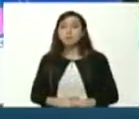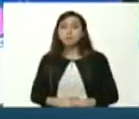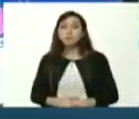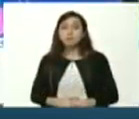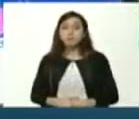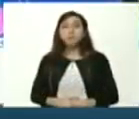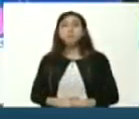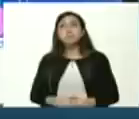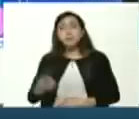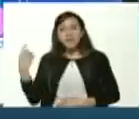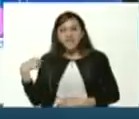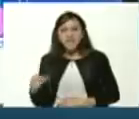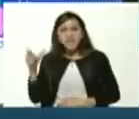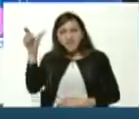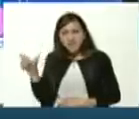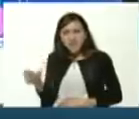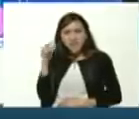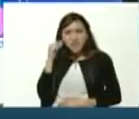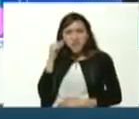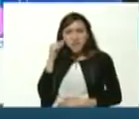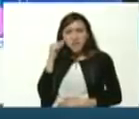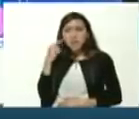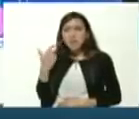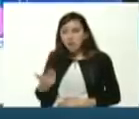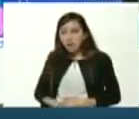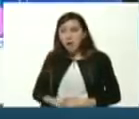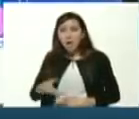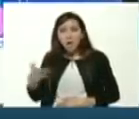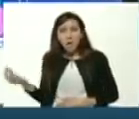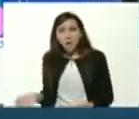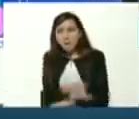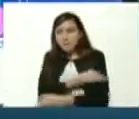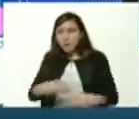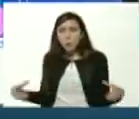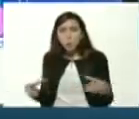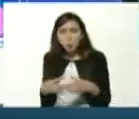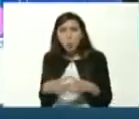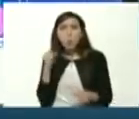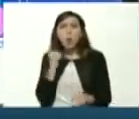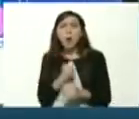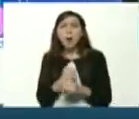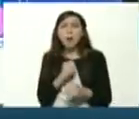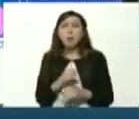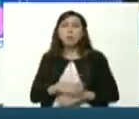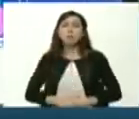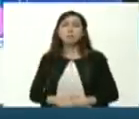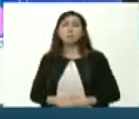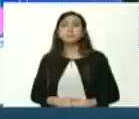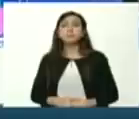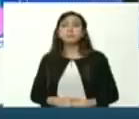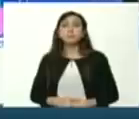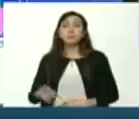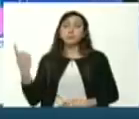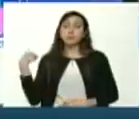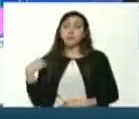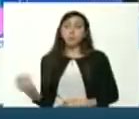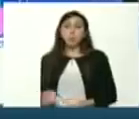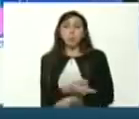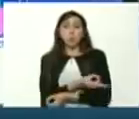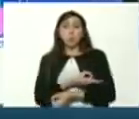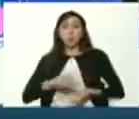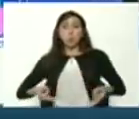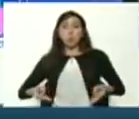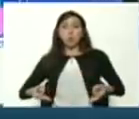que tiene un extraordinario equipo de trabajo tenemos extraordinarios